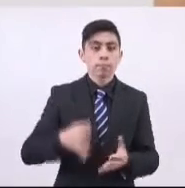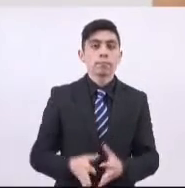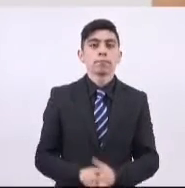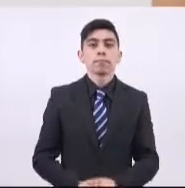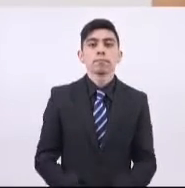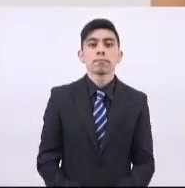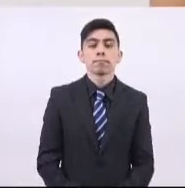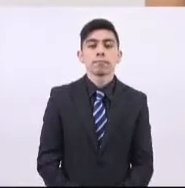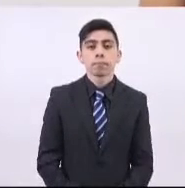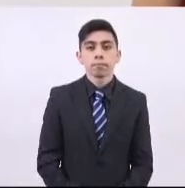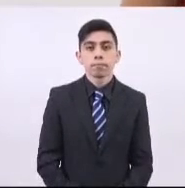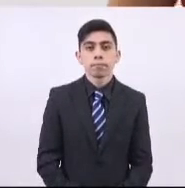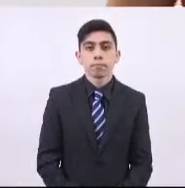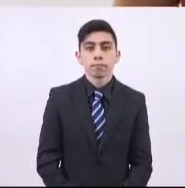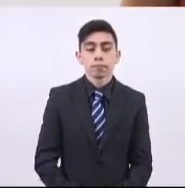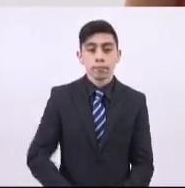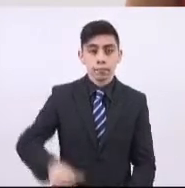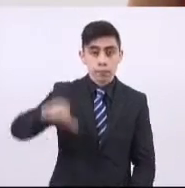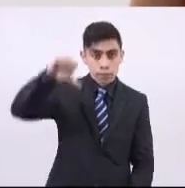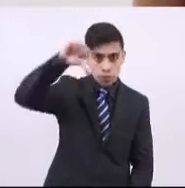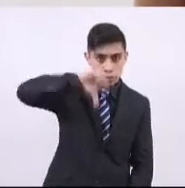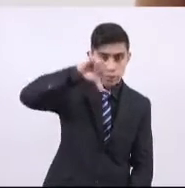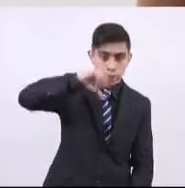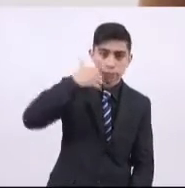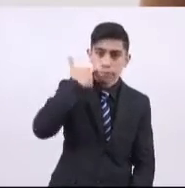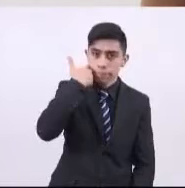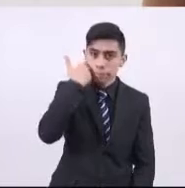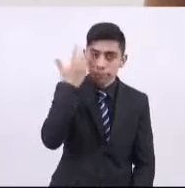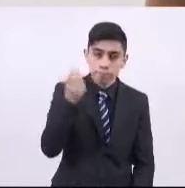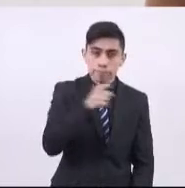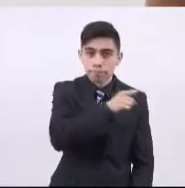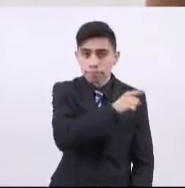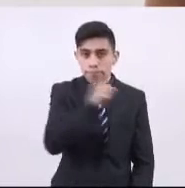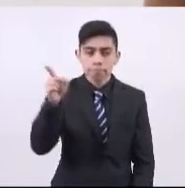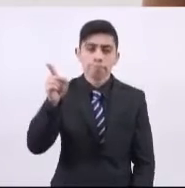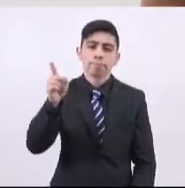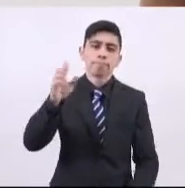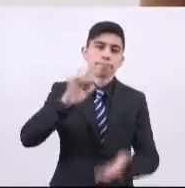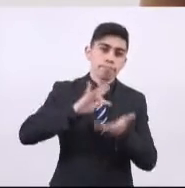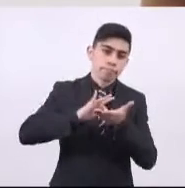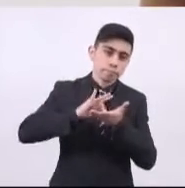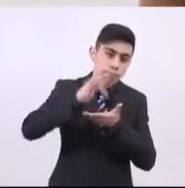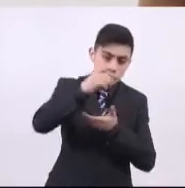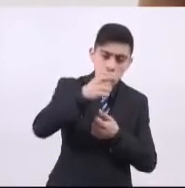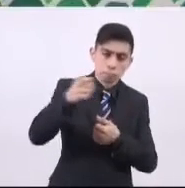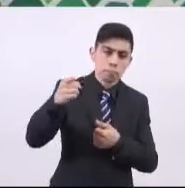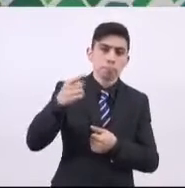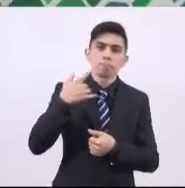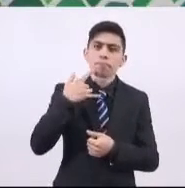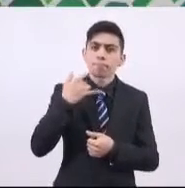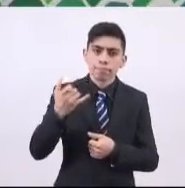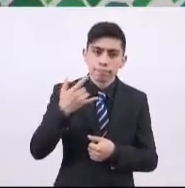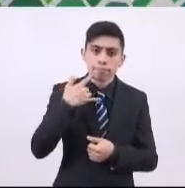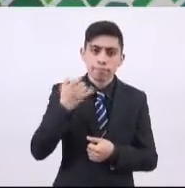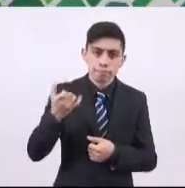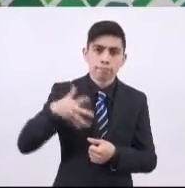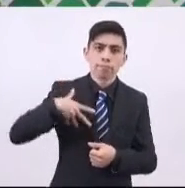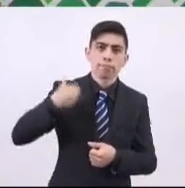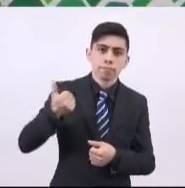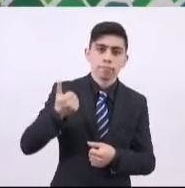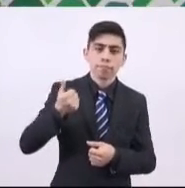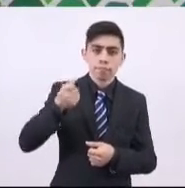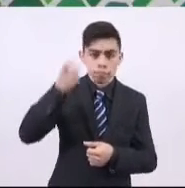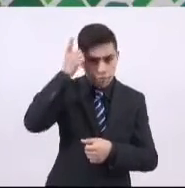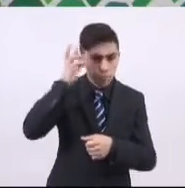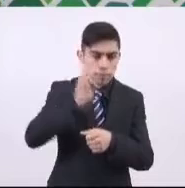El día de hoy queremos agradecerle todo su empeño y trabajo a la doctora Florencia Serranía,